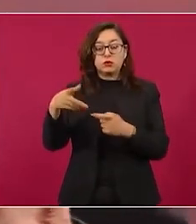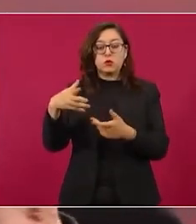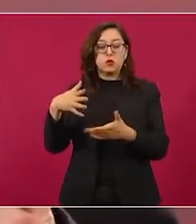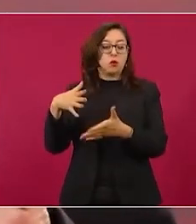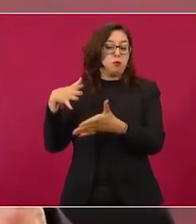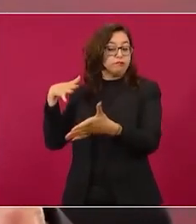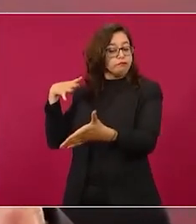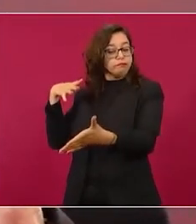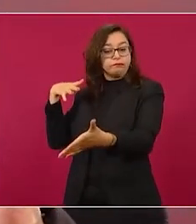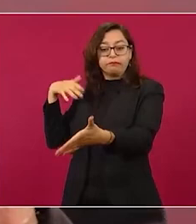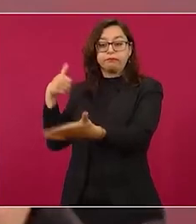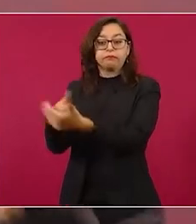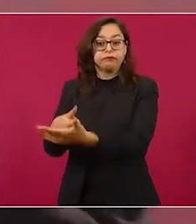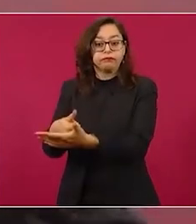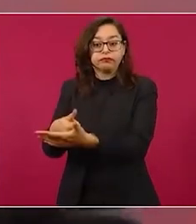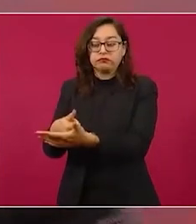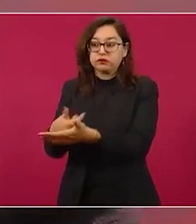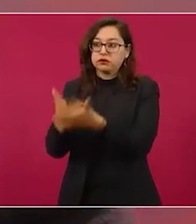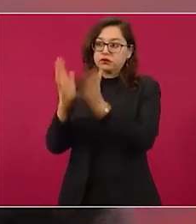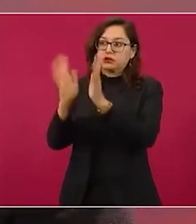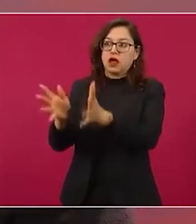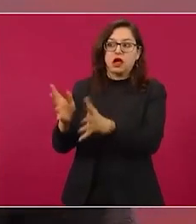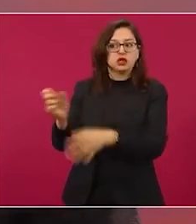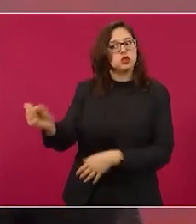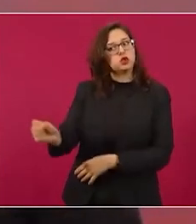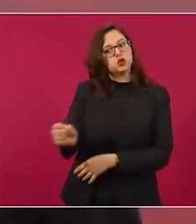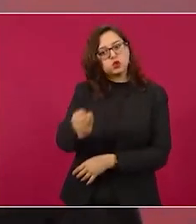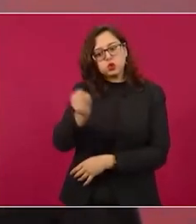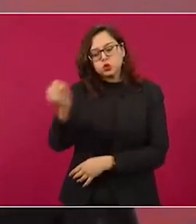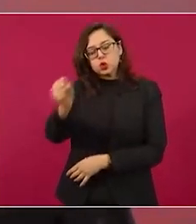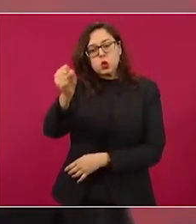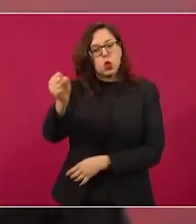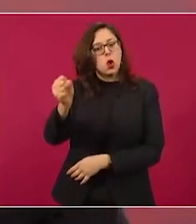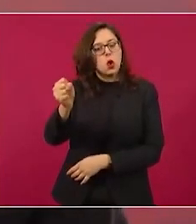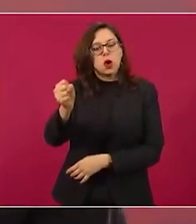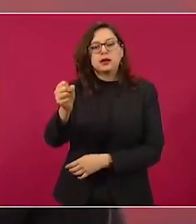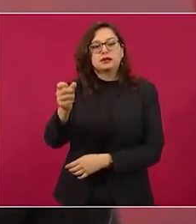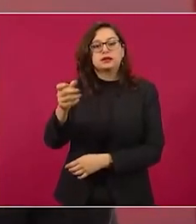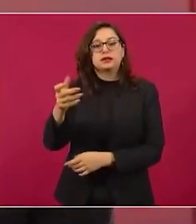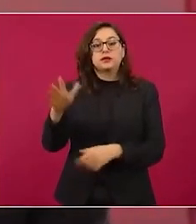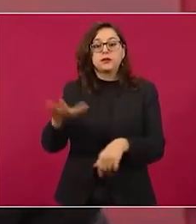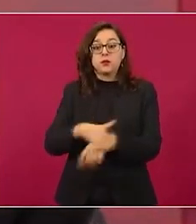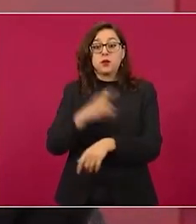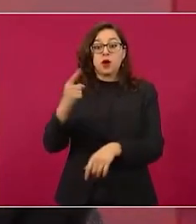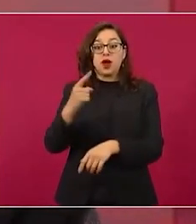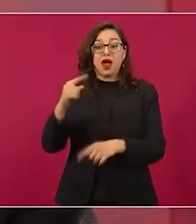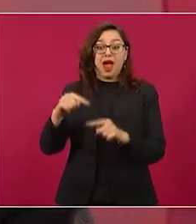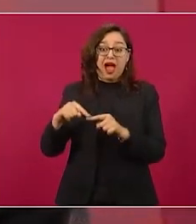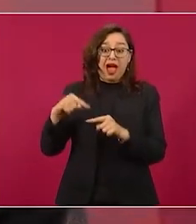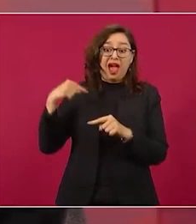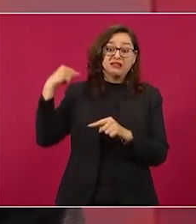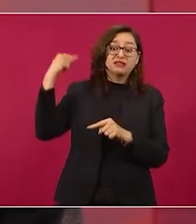detuvo porque habían puestos